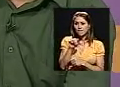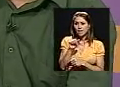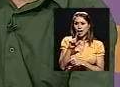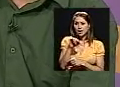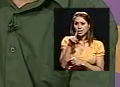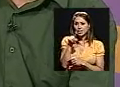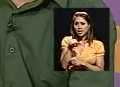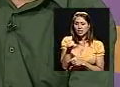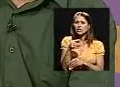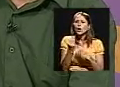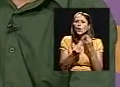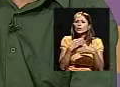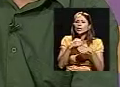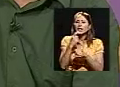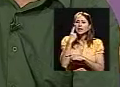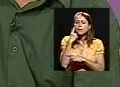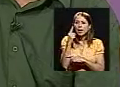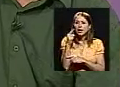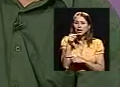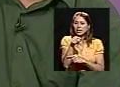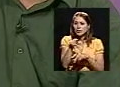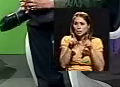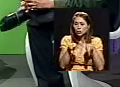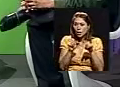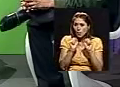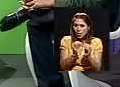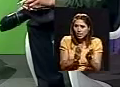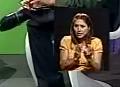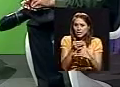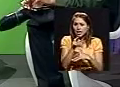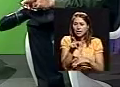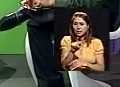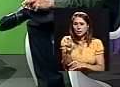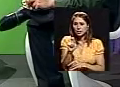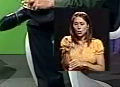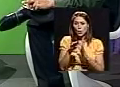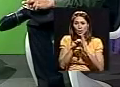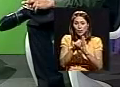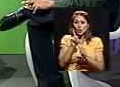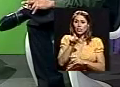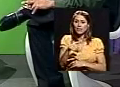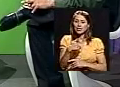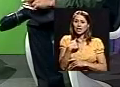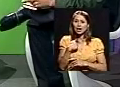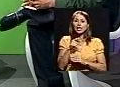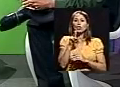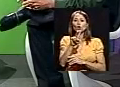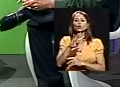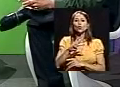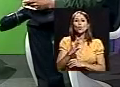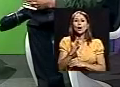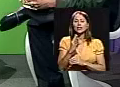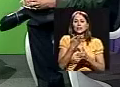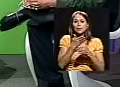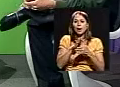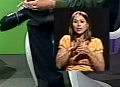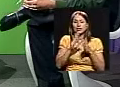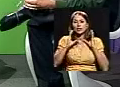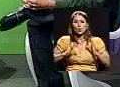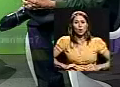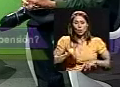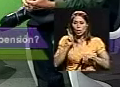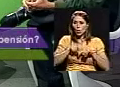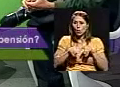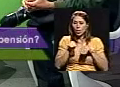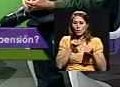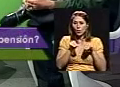para determinar que esa persona pueda acceder a ella? Porque está, por ejemplo, veo que tienen que tener dos cuartas partes de su cuerpo que no puedan mover, pero una persona